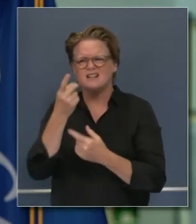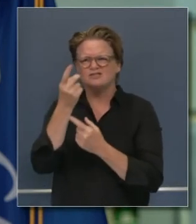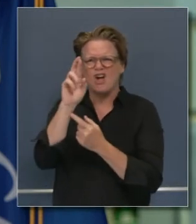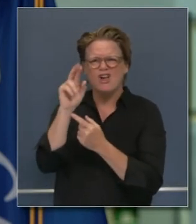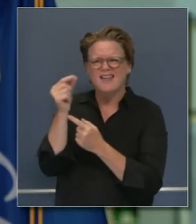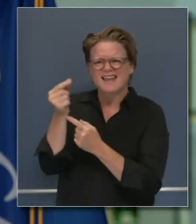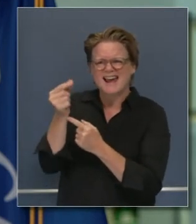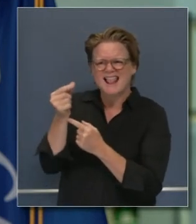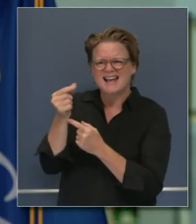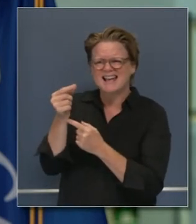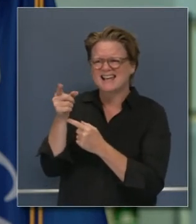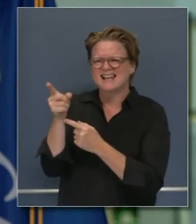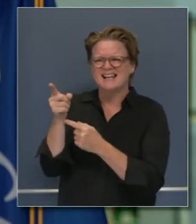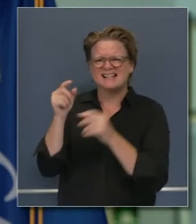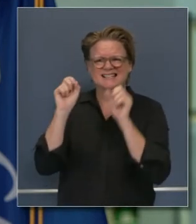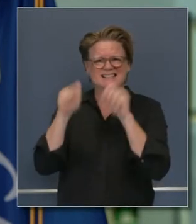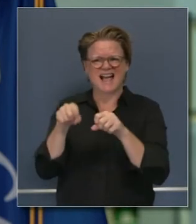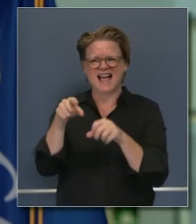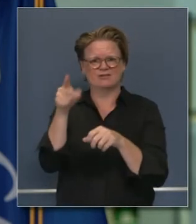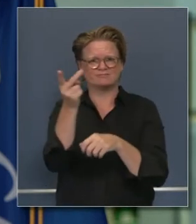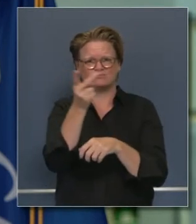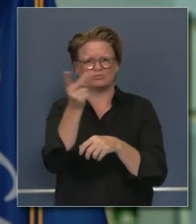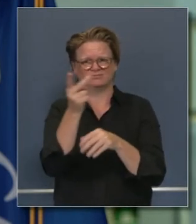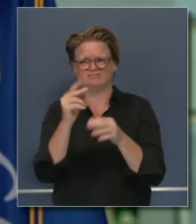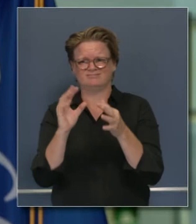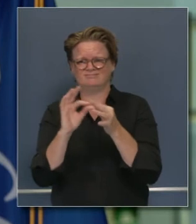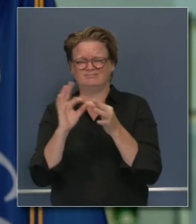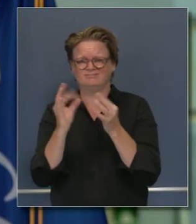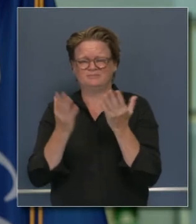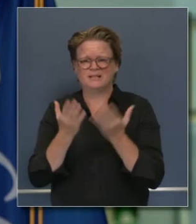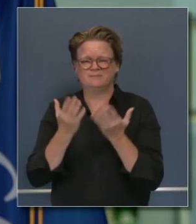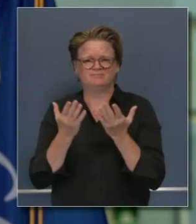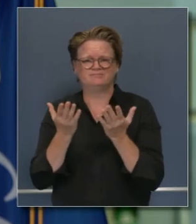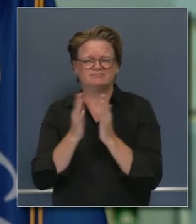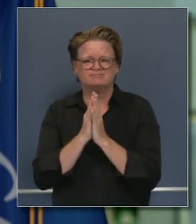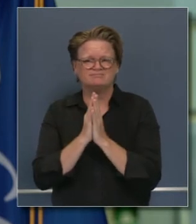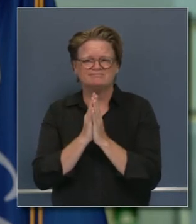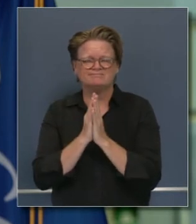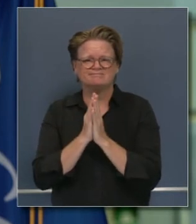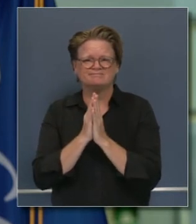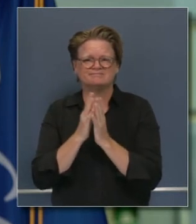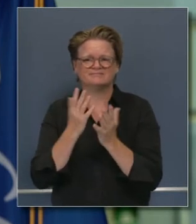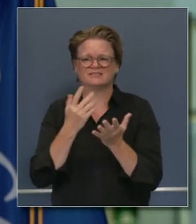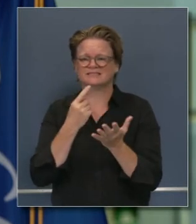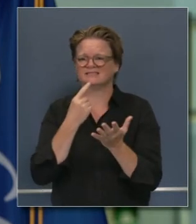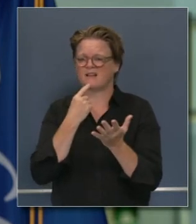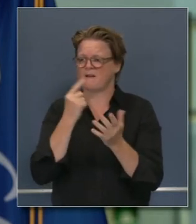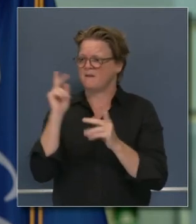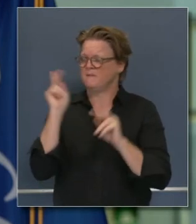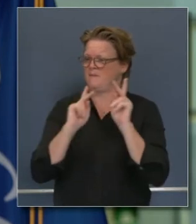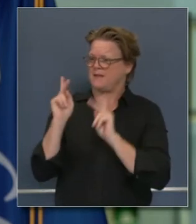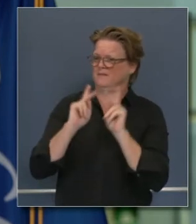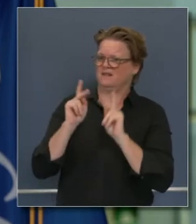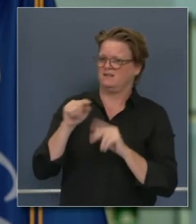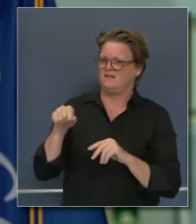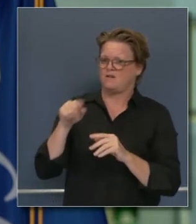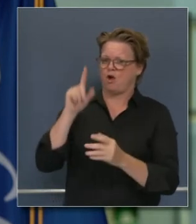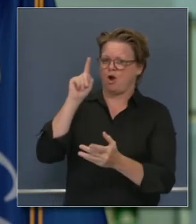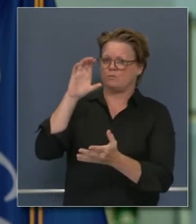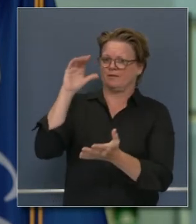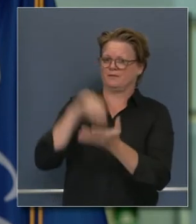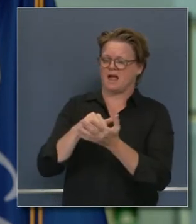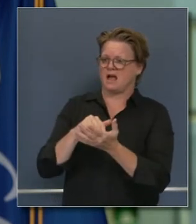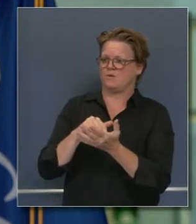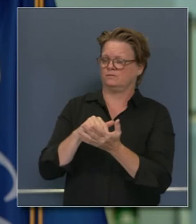quizás eso puede reducir artificialmente casos por cada cien mil residentes y